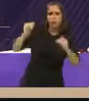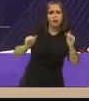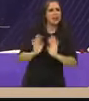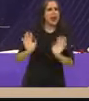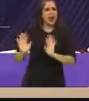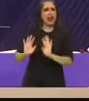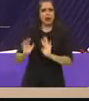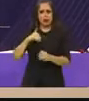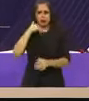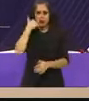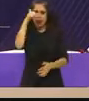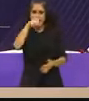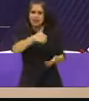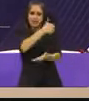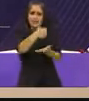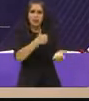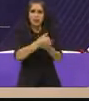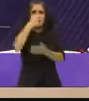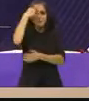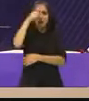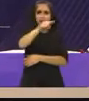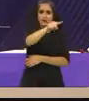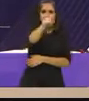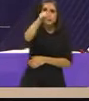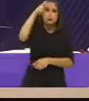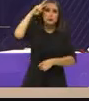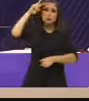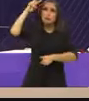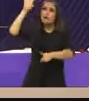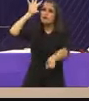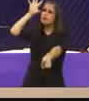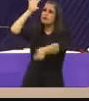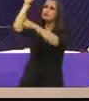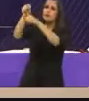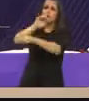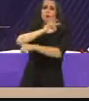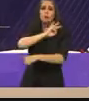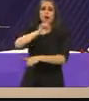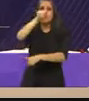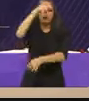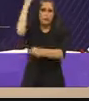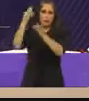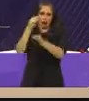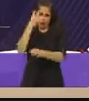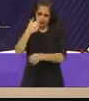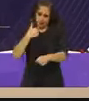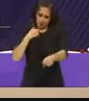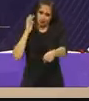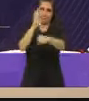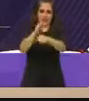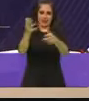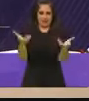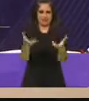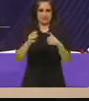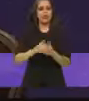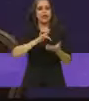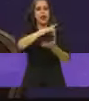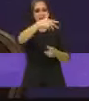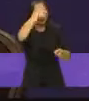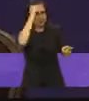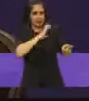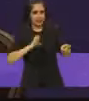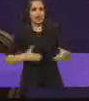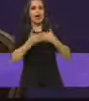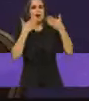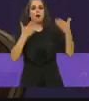ciudad para ti, para que tus sueños se hagan realidad y eso lo vamos a hacer. Gracias a la candidata, le damos la